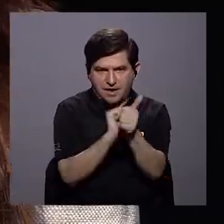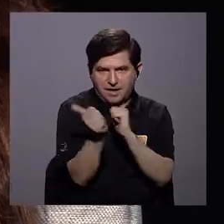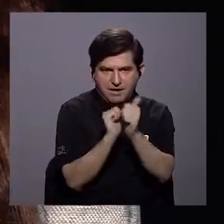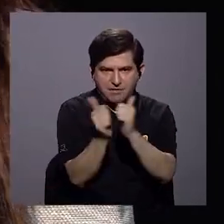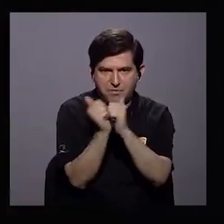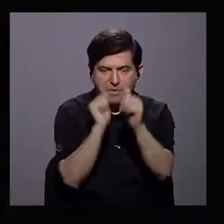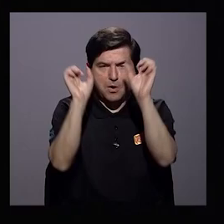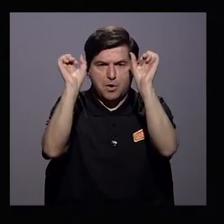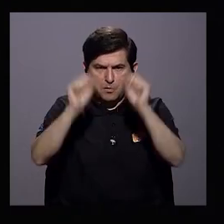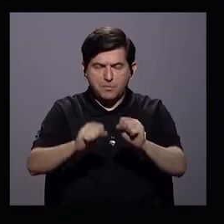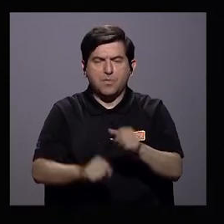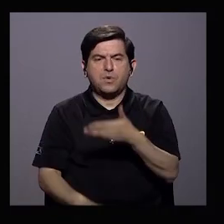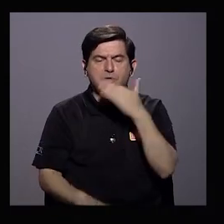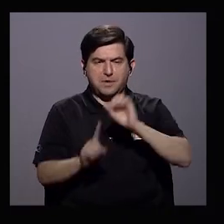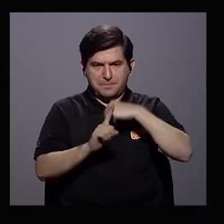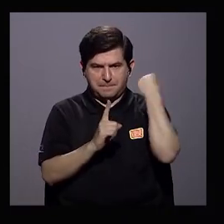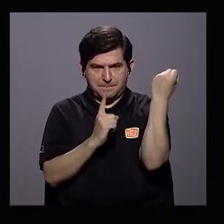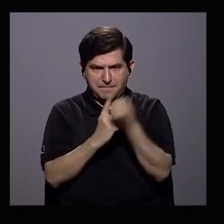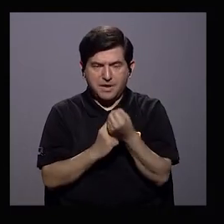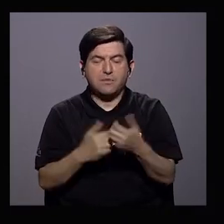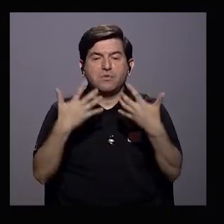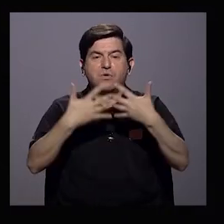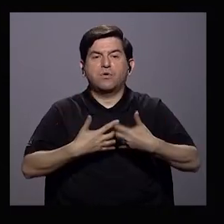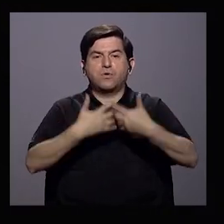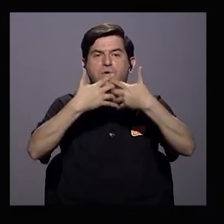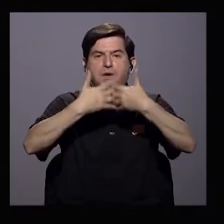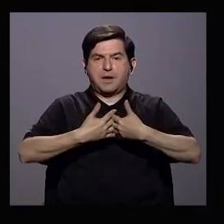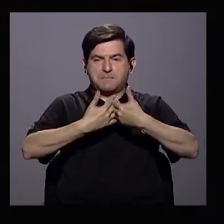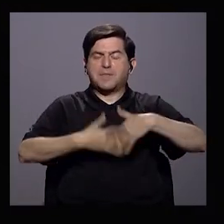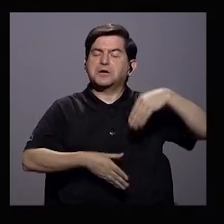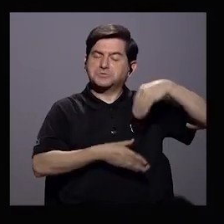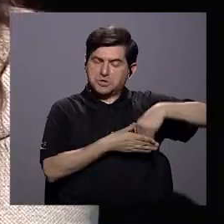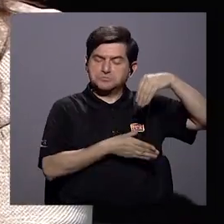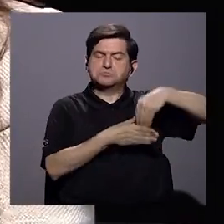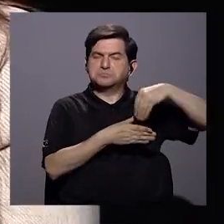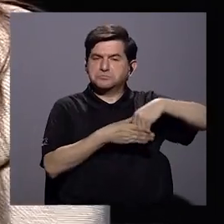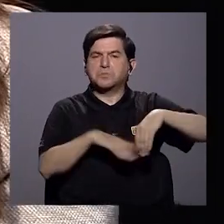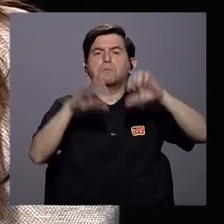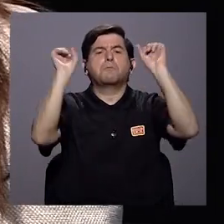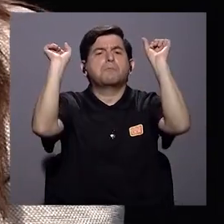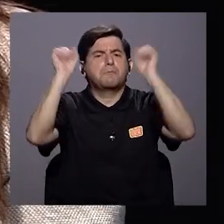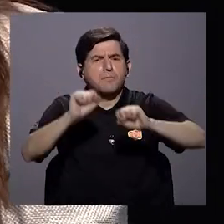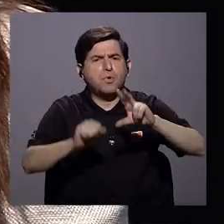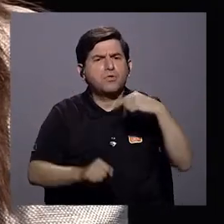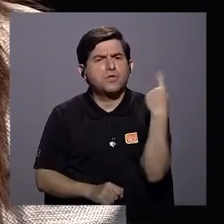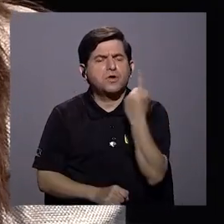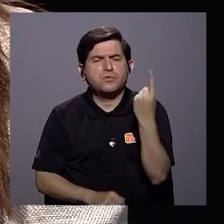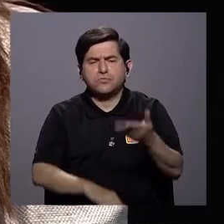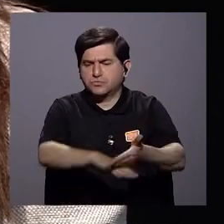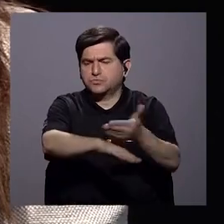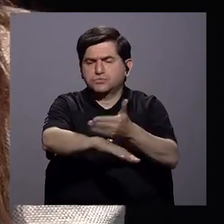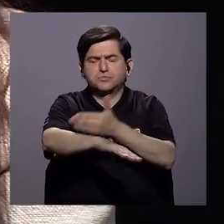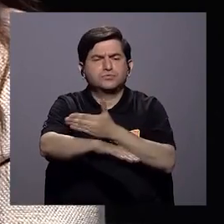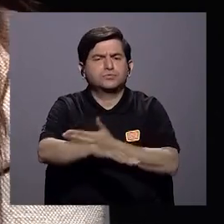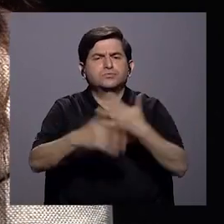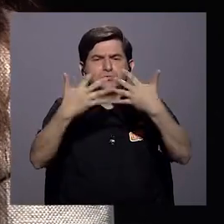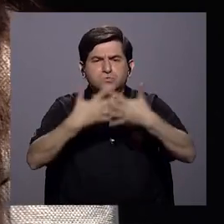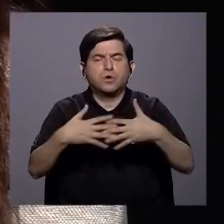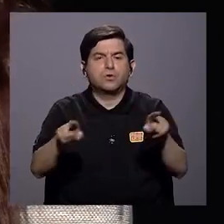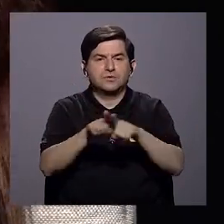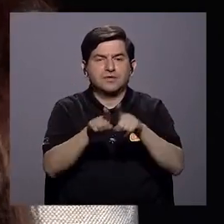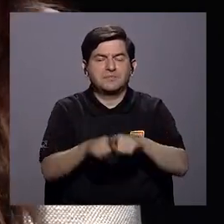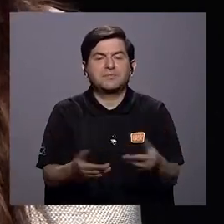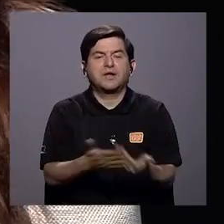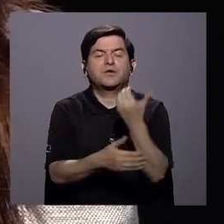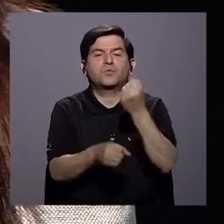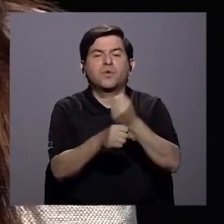competitividad, se puedan propiciar mejores condiciones para que las empresas a su vez inviertan y puedan generar no solo crecimiento empresarial, sino puestos